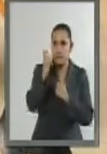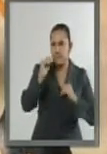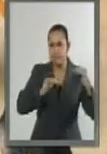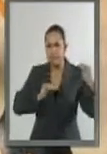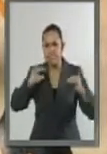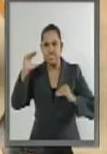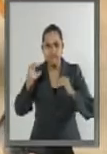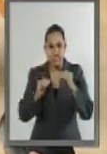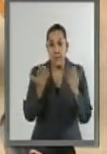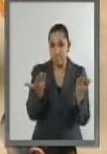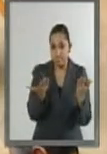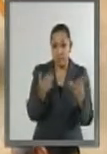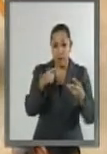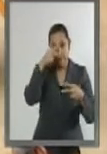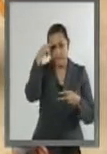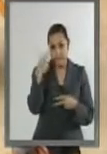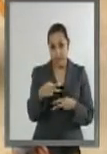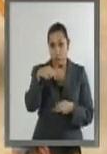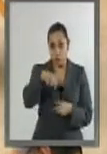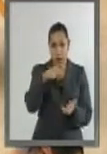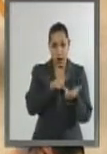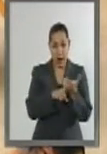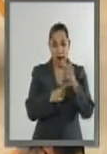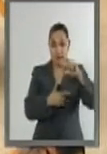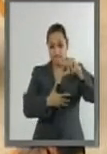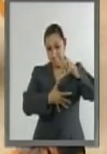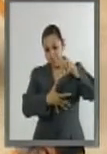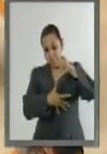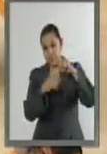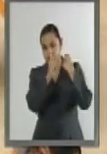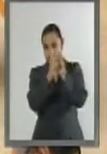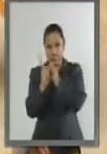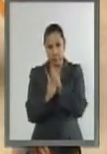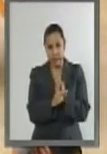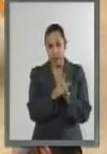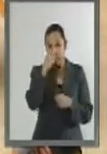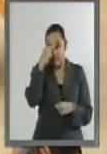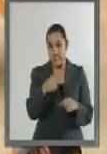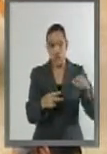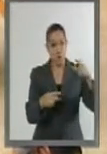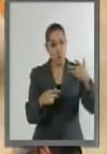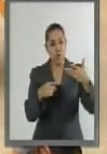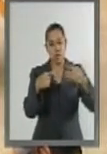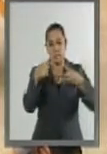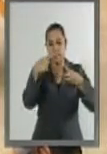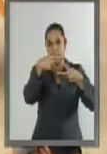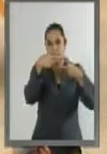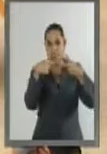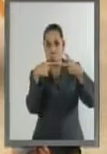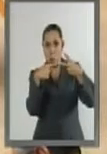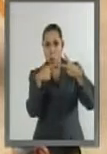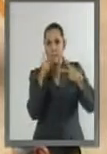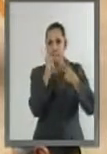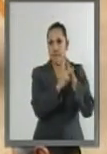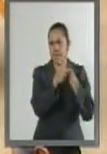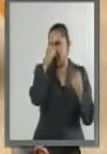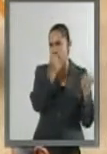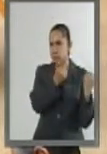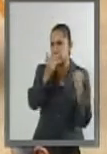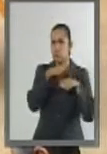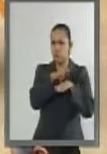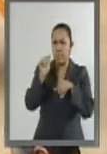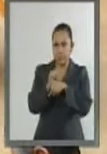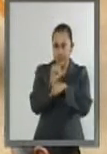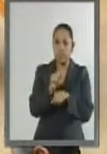México es el segundo exportador de autos en América Latina. Nuestras exportaciones en la industria aeroespacial